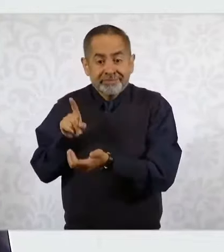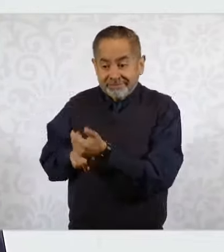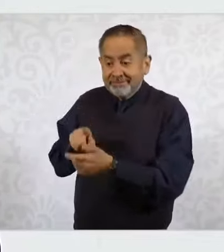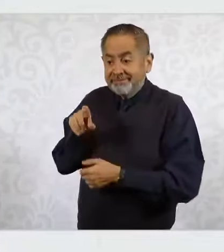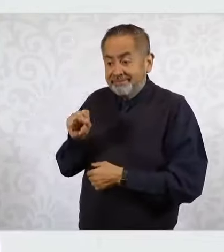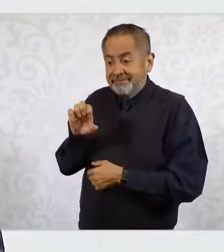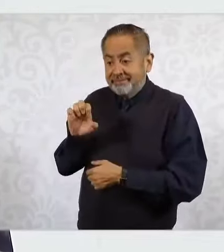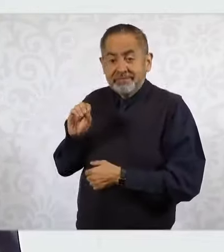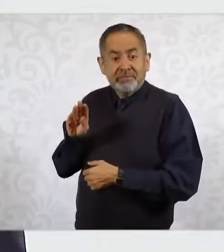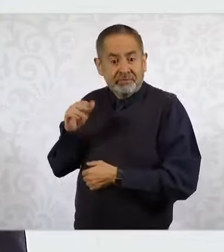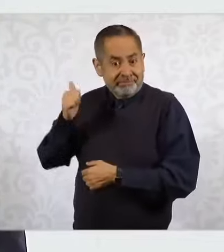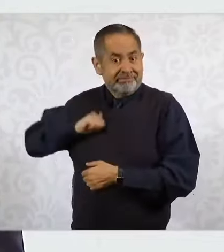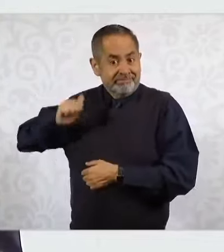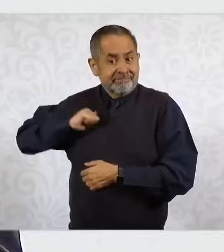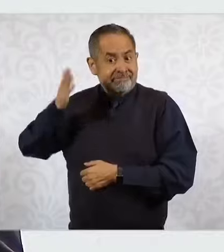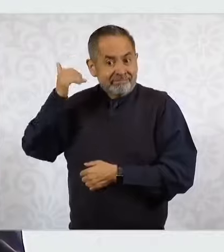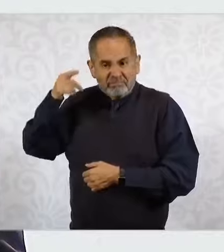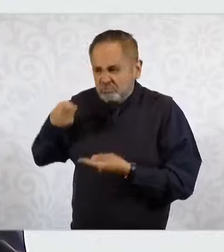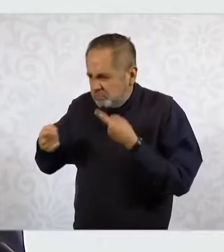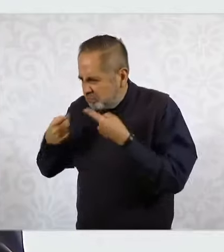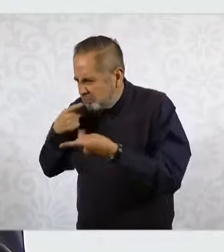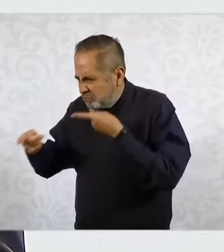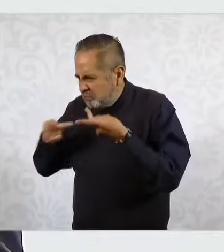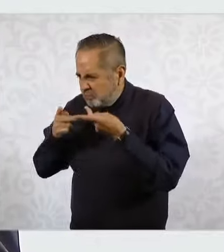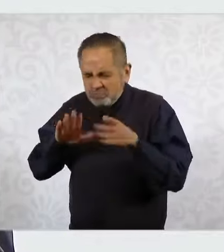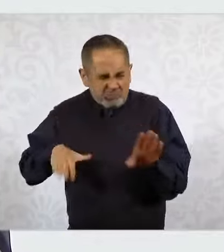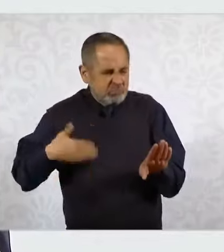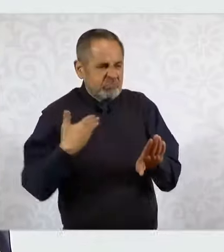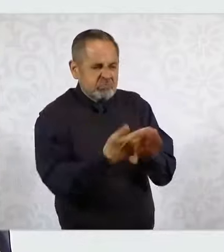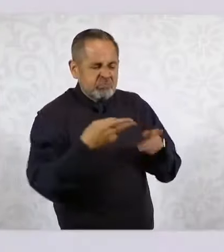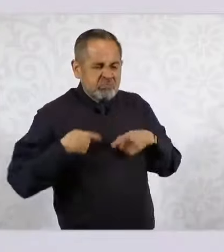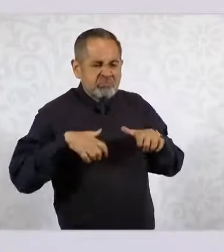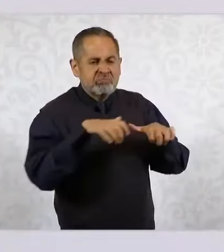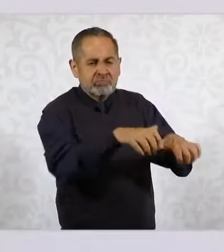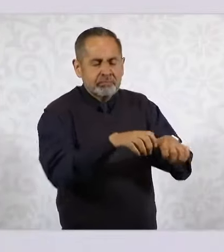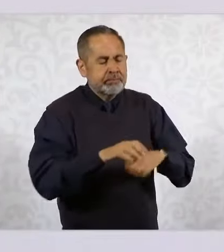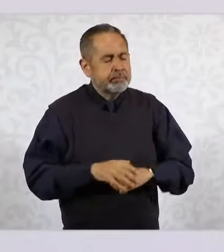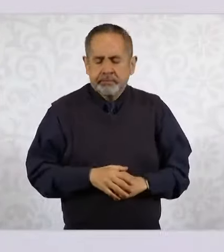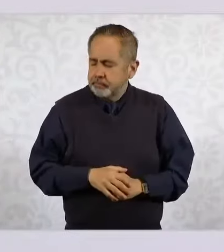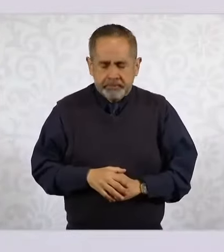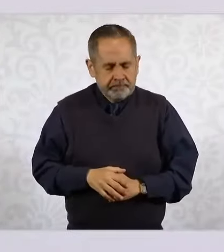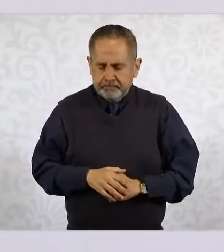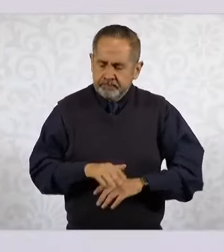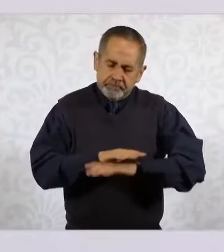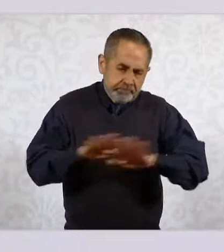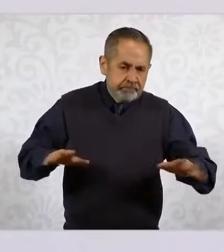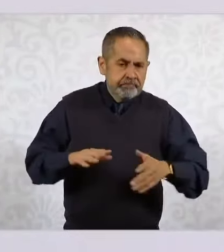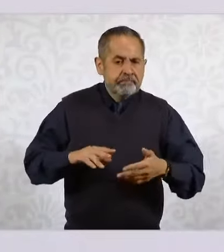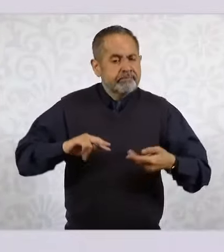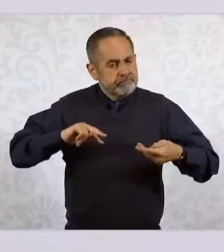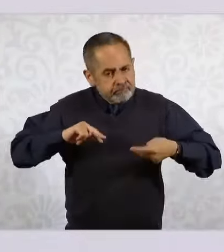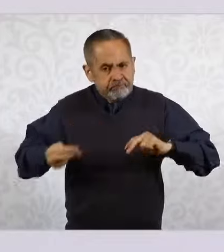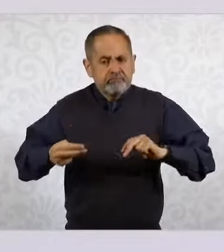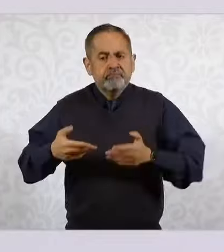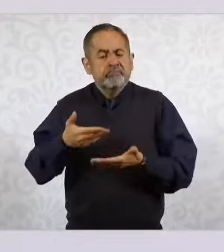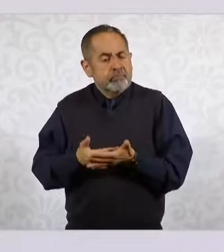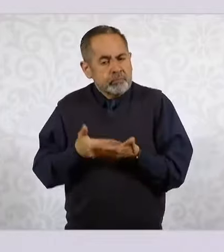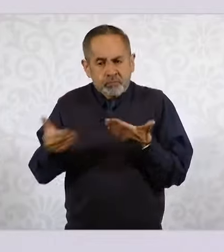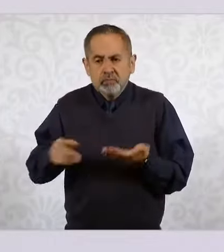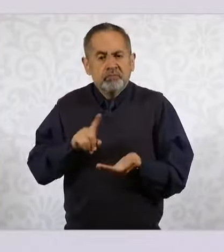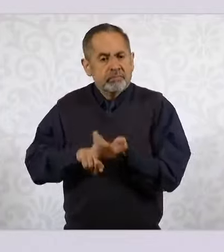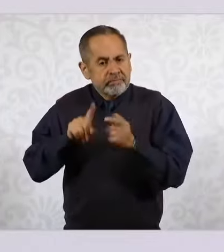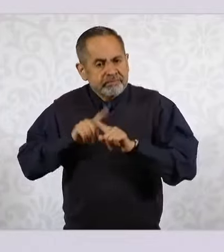la represión al pueblo y donde ahora tenemos el compromiso y la responsabilidad